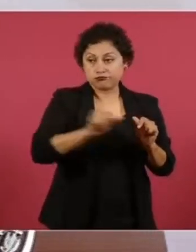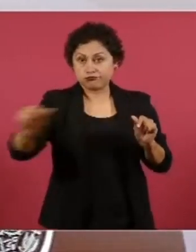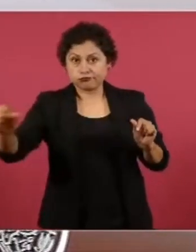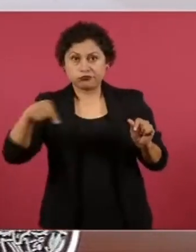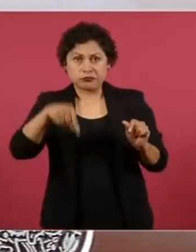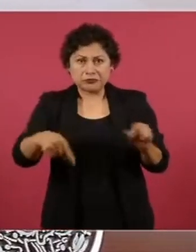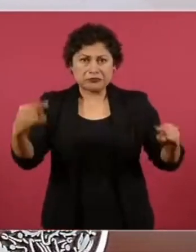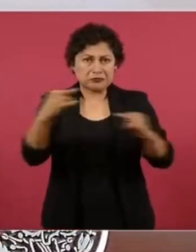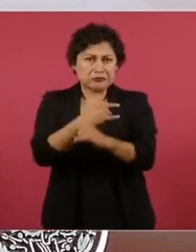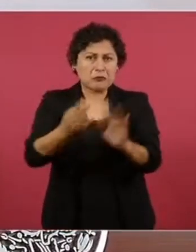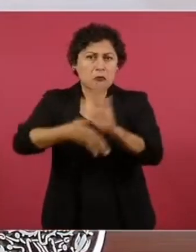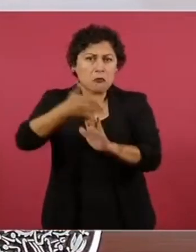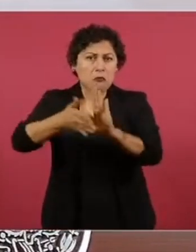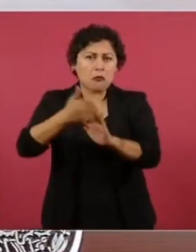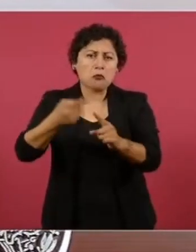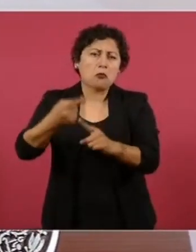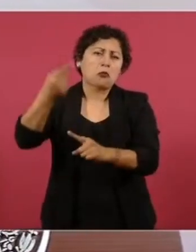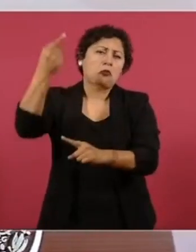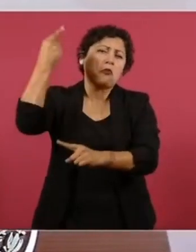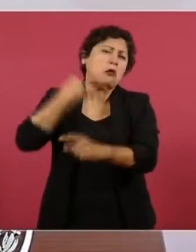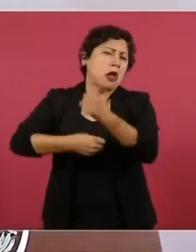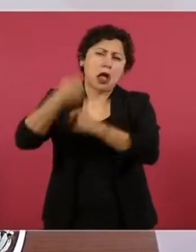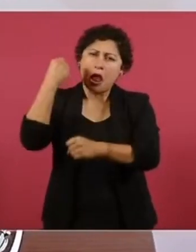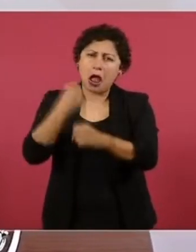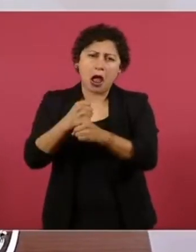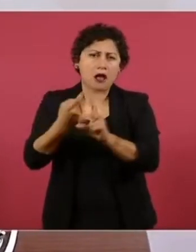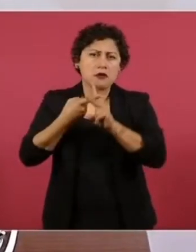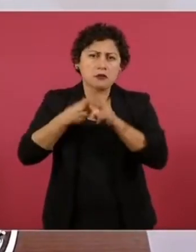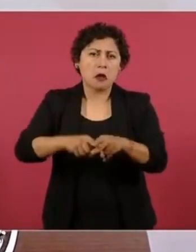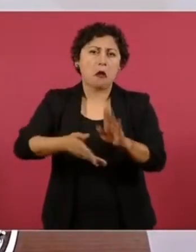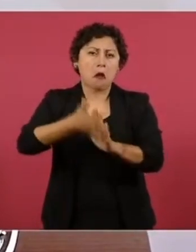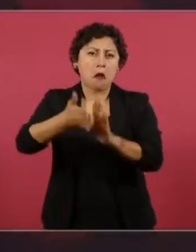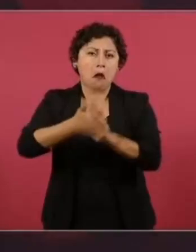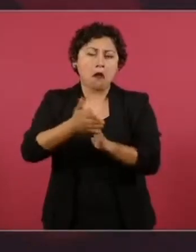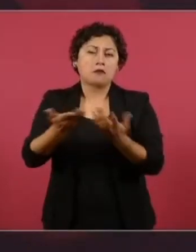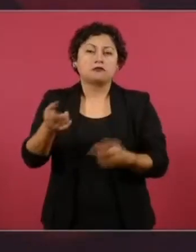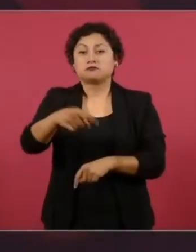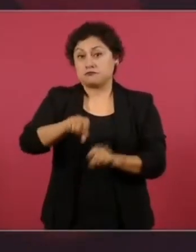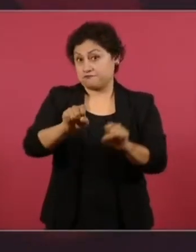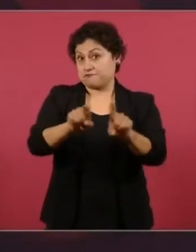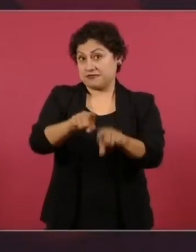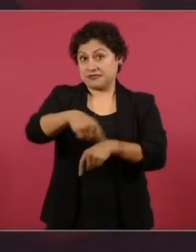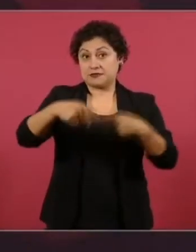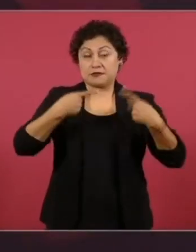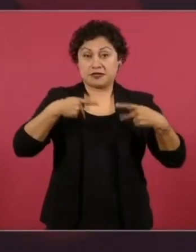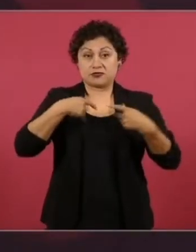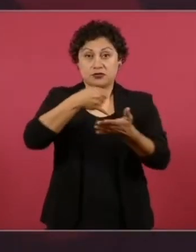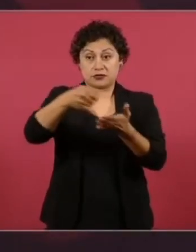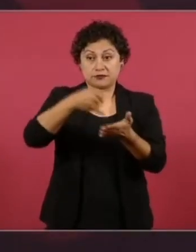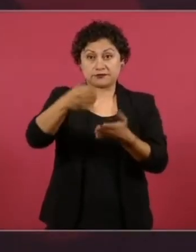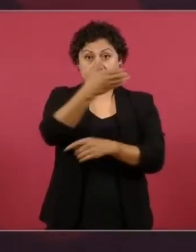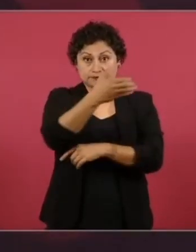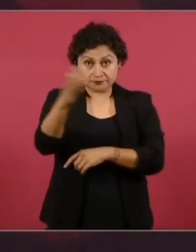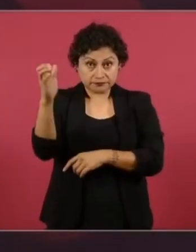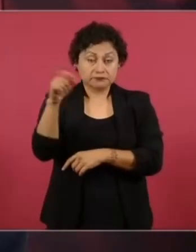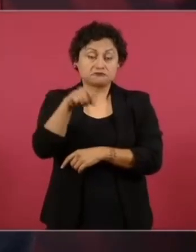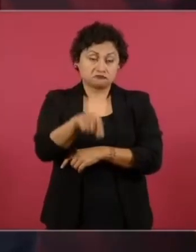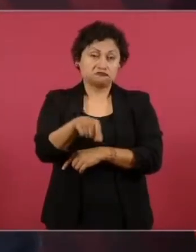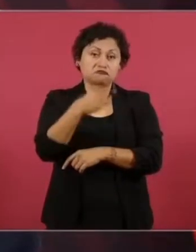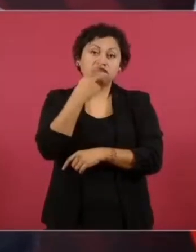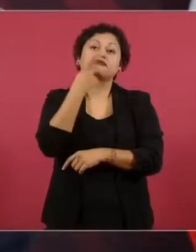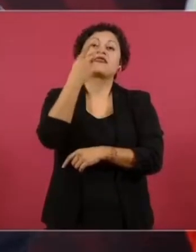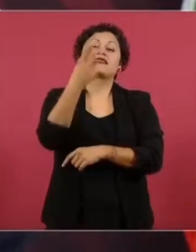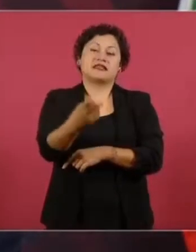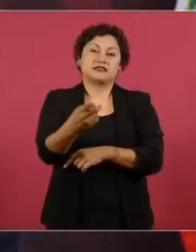ellos han mantenido la demanda de que no se les pagaron sus